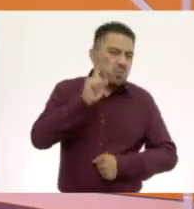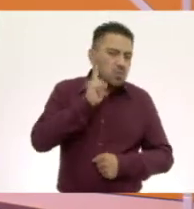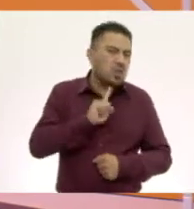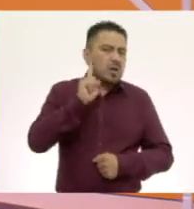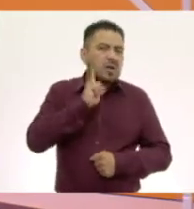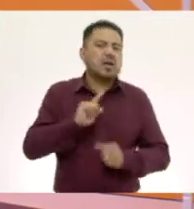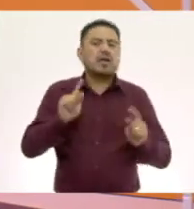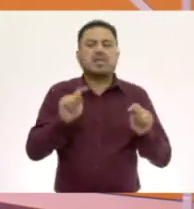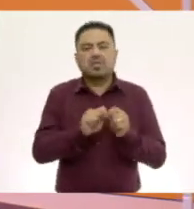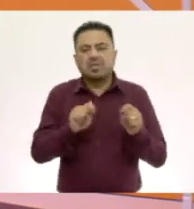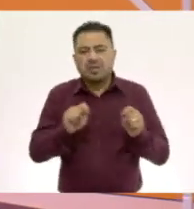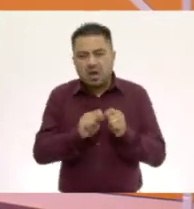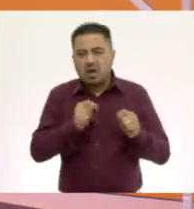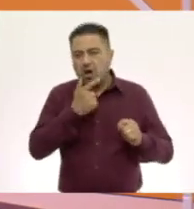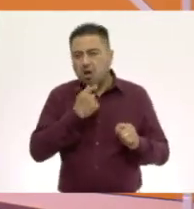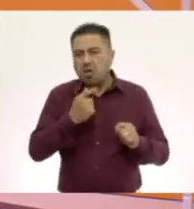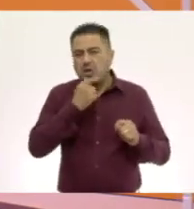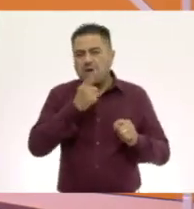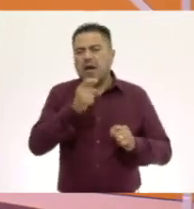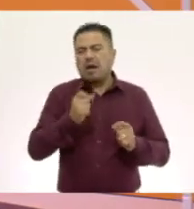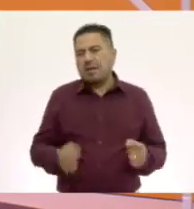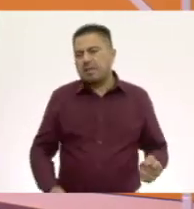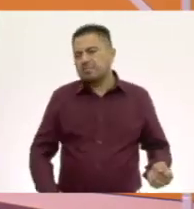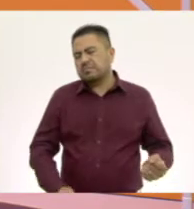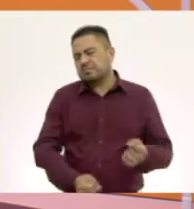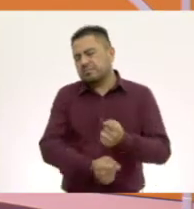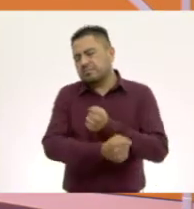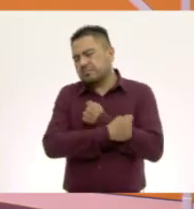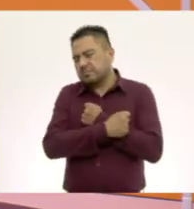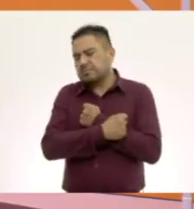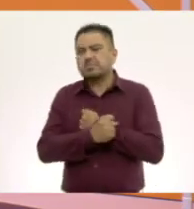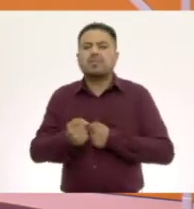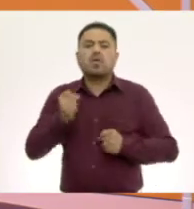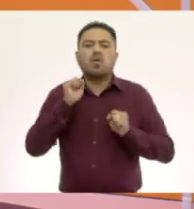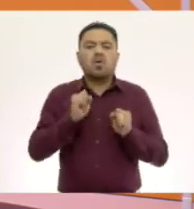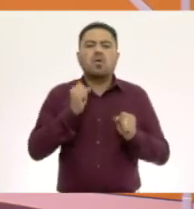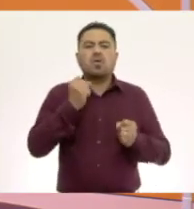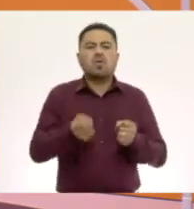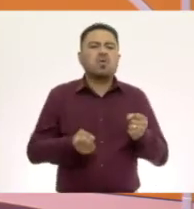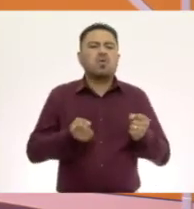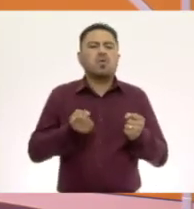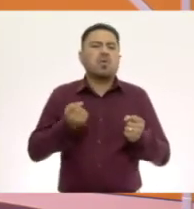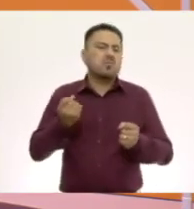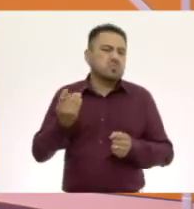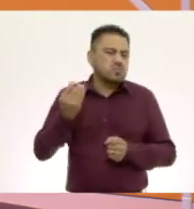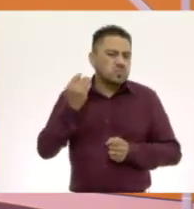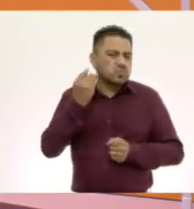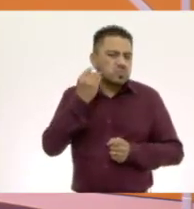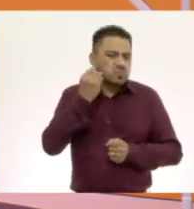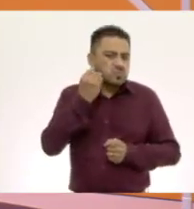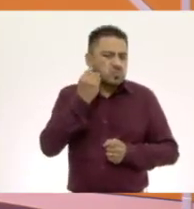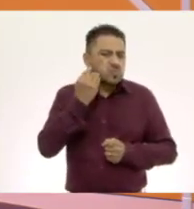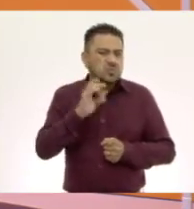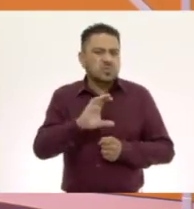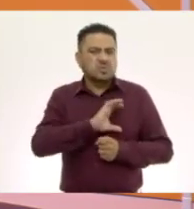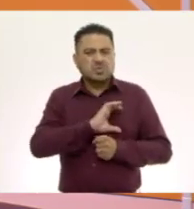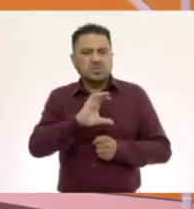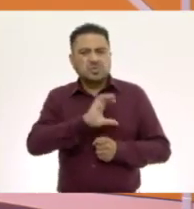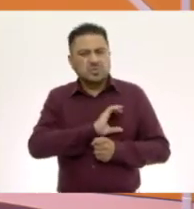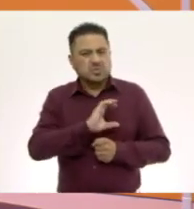un tío te ha dado un abrazo, te ha dado un beso lleno de ternura?